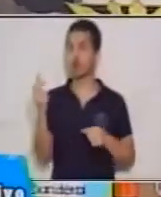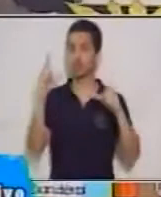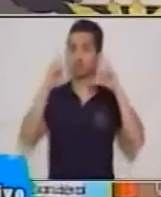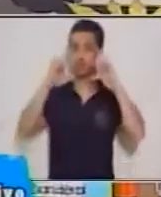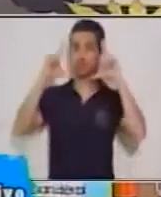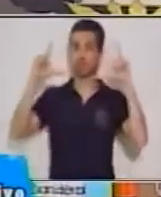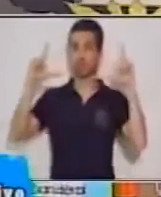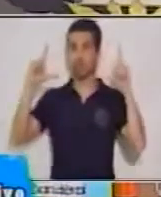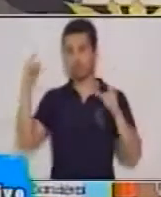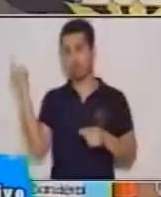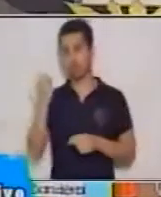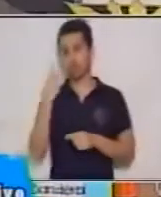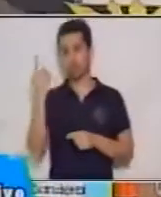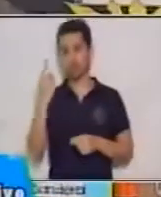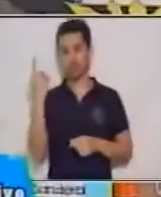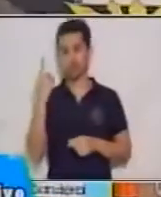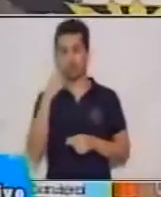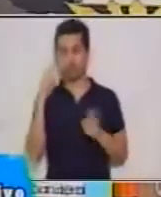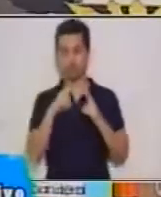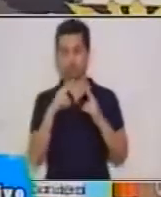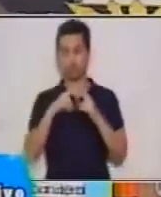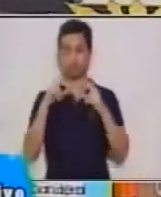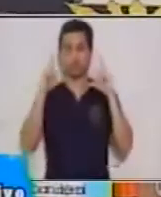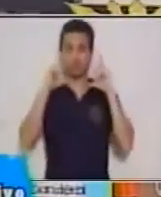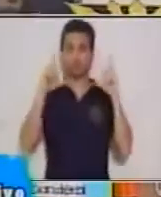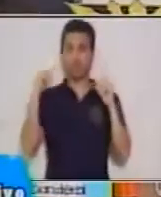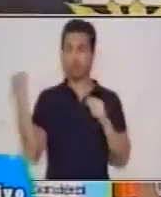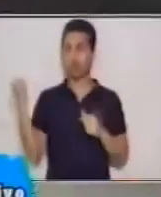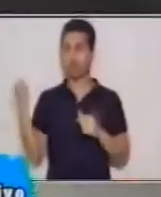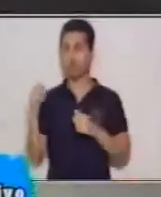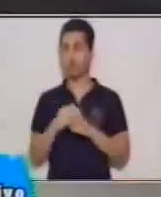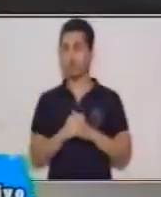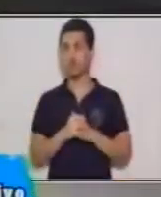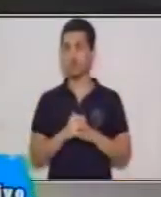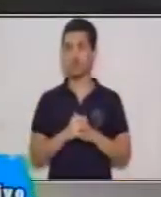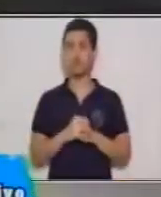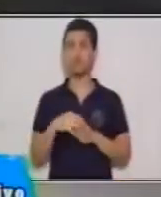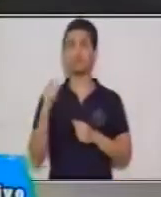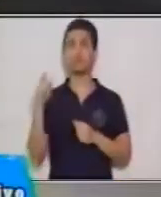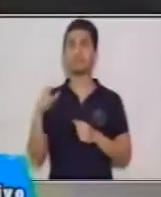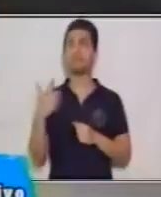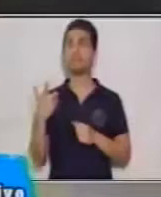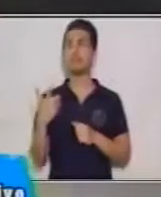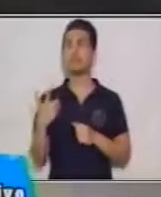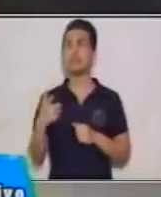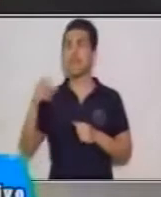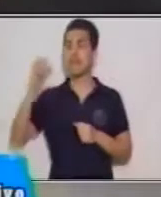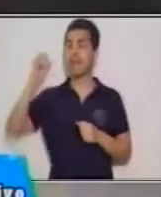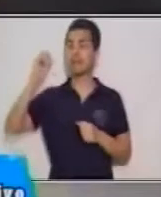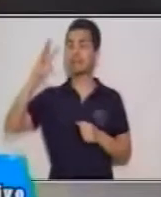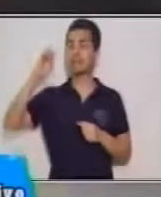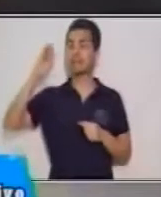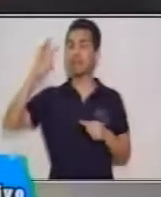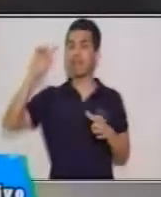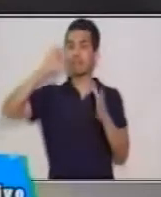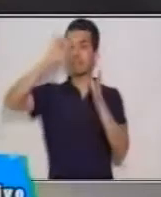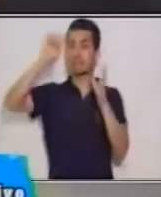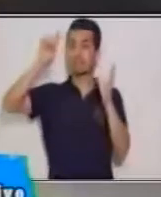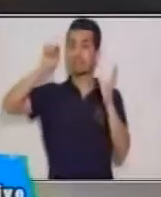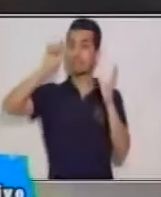Todos conocemos el sol. Es la estrella central del sistema solar.